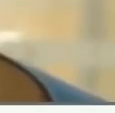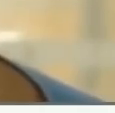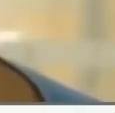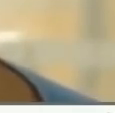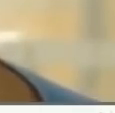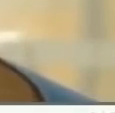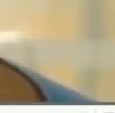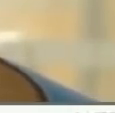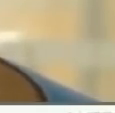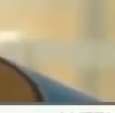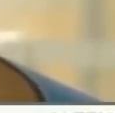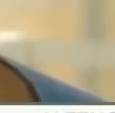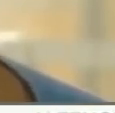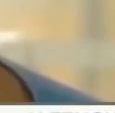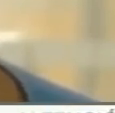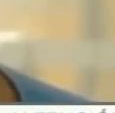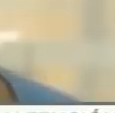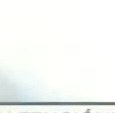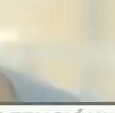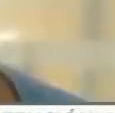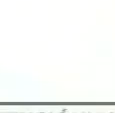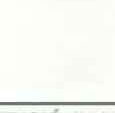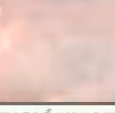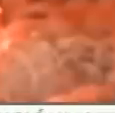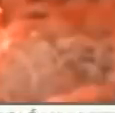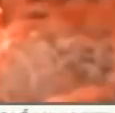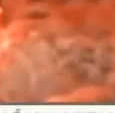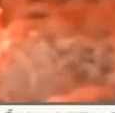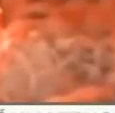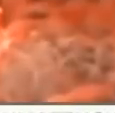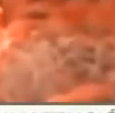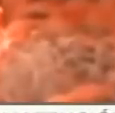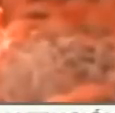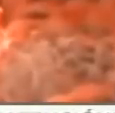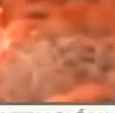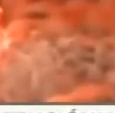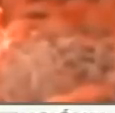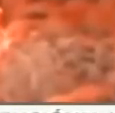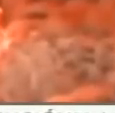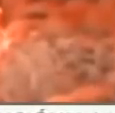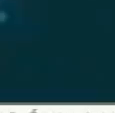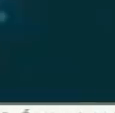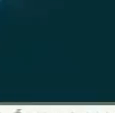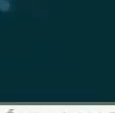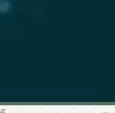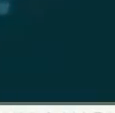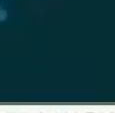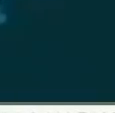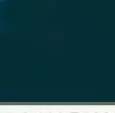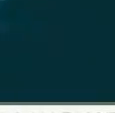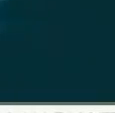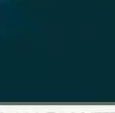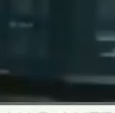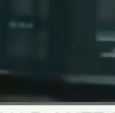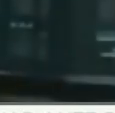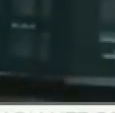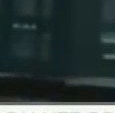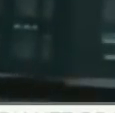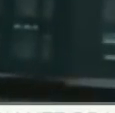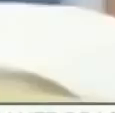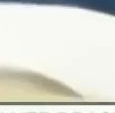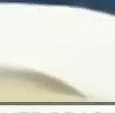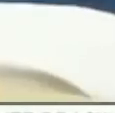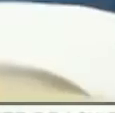muy graves, y que no tienen, comorbilidades, la presencia, de la variante local, conocida como P1, se expande,